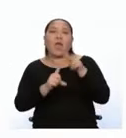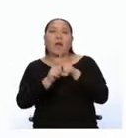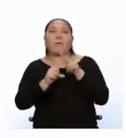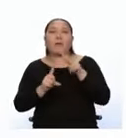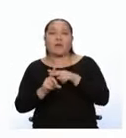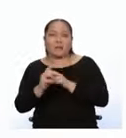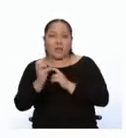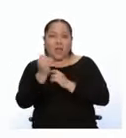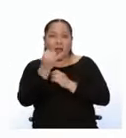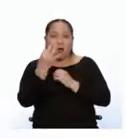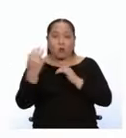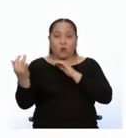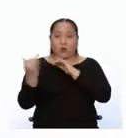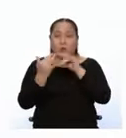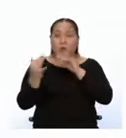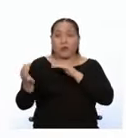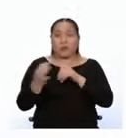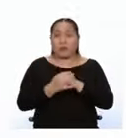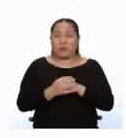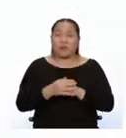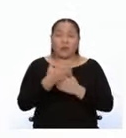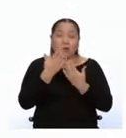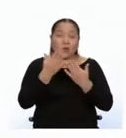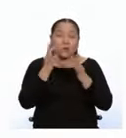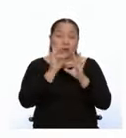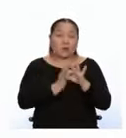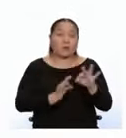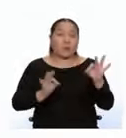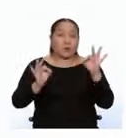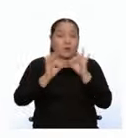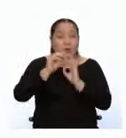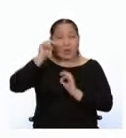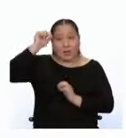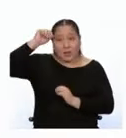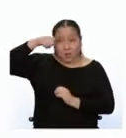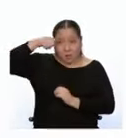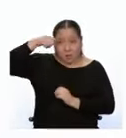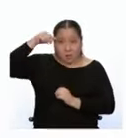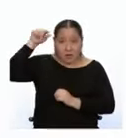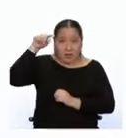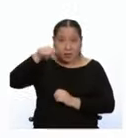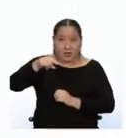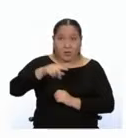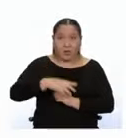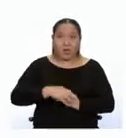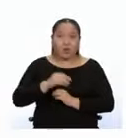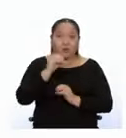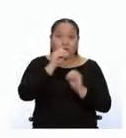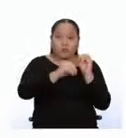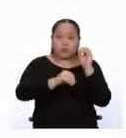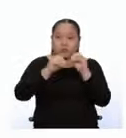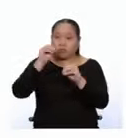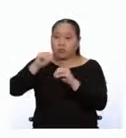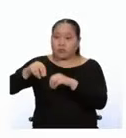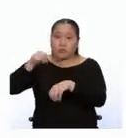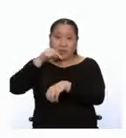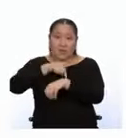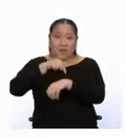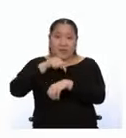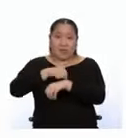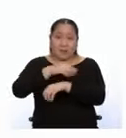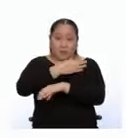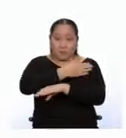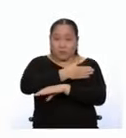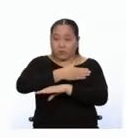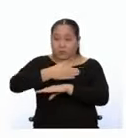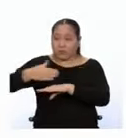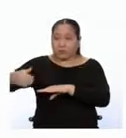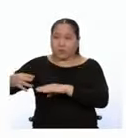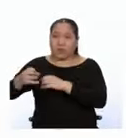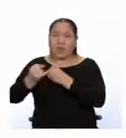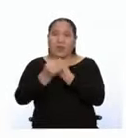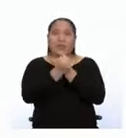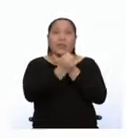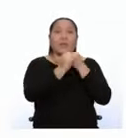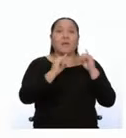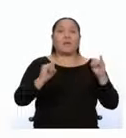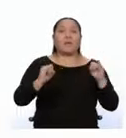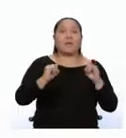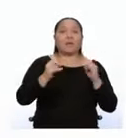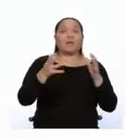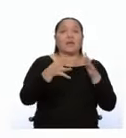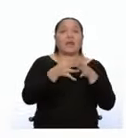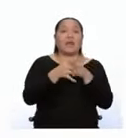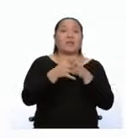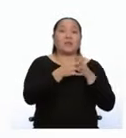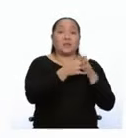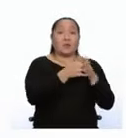batallas y acontecimientos importantes. Recuerden que, cuando las ubicamos en el tiempo, la independencia de Estados Unidos